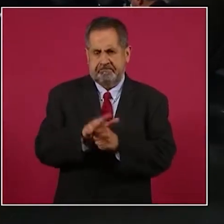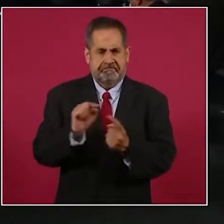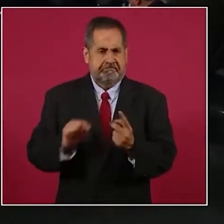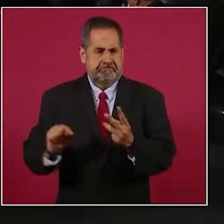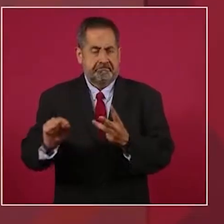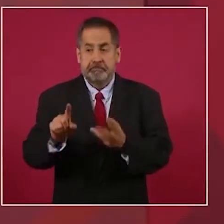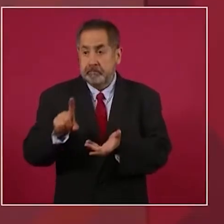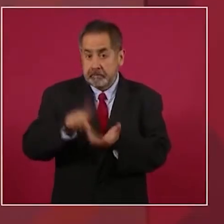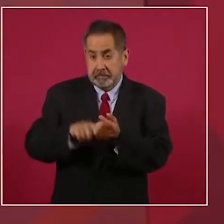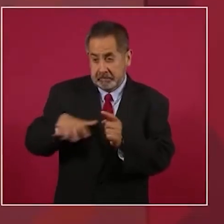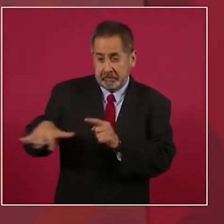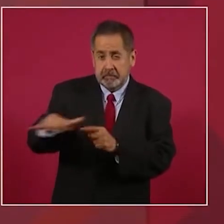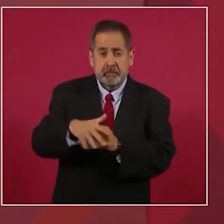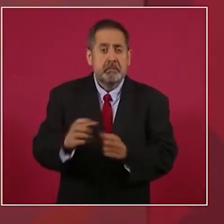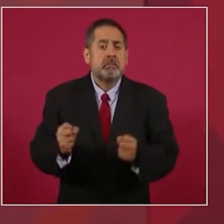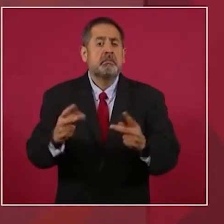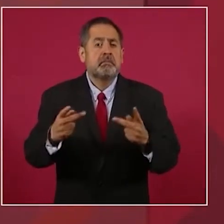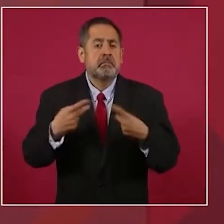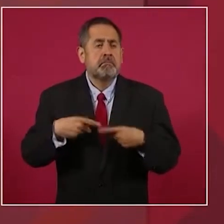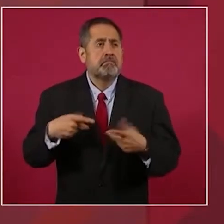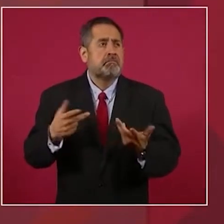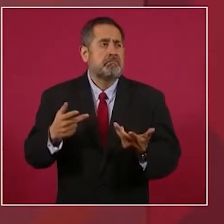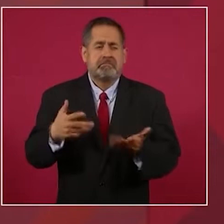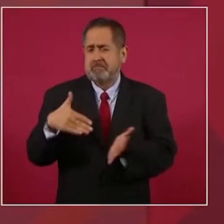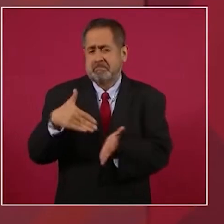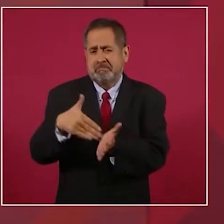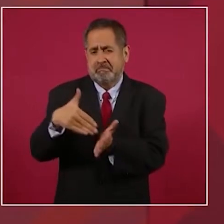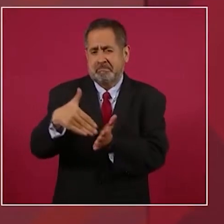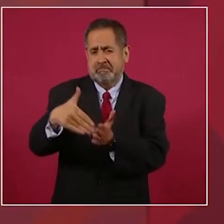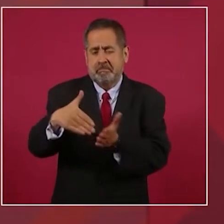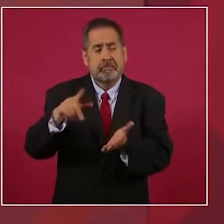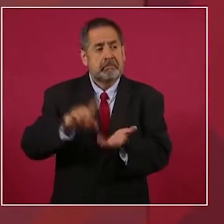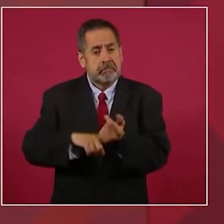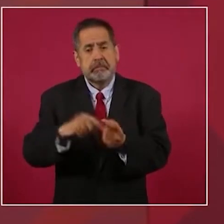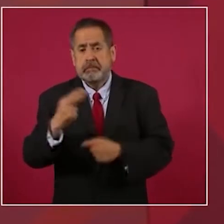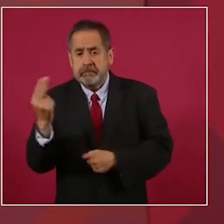sólo genera riqueza, riqueza.